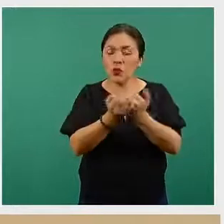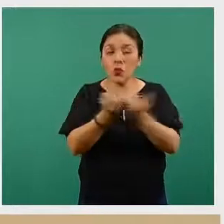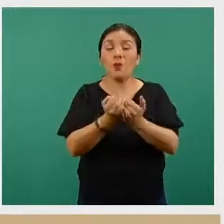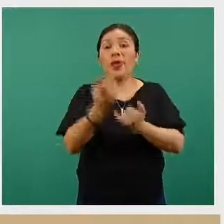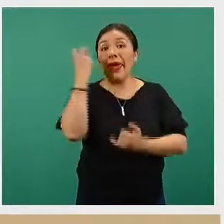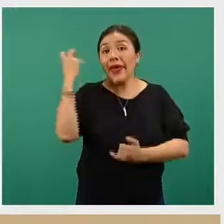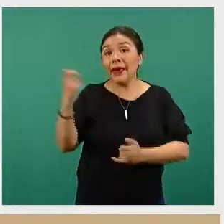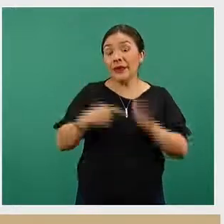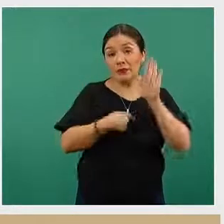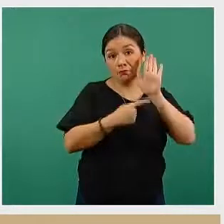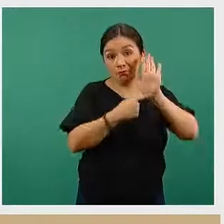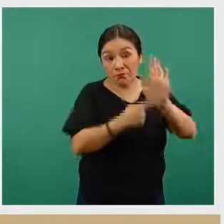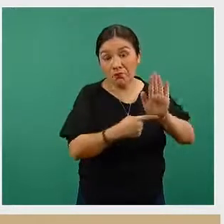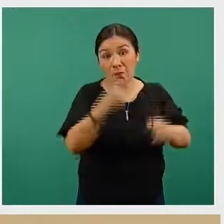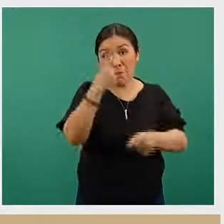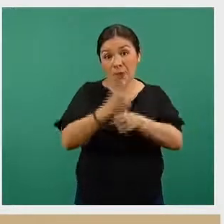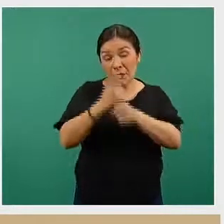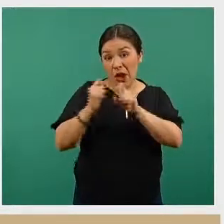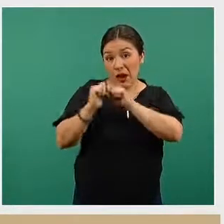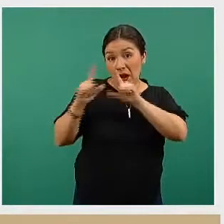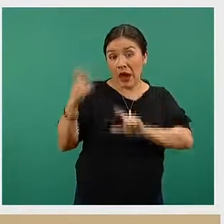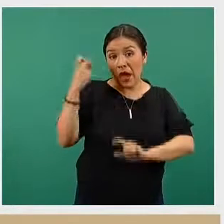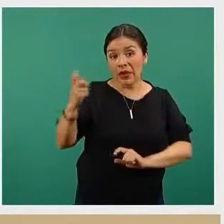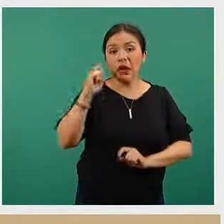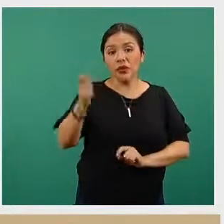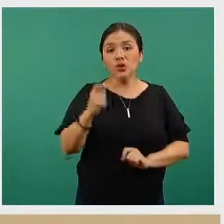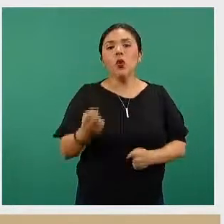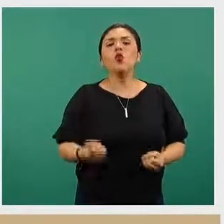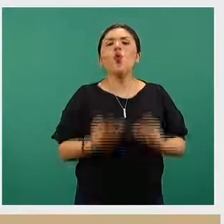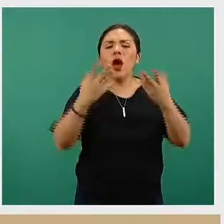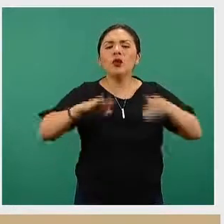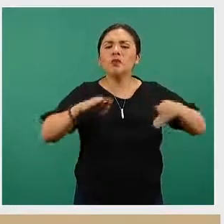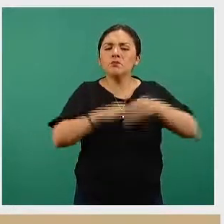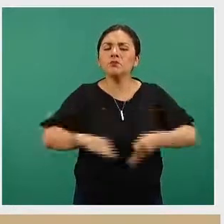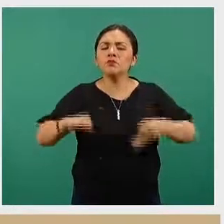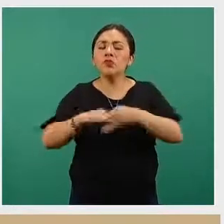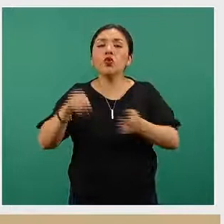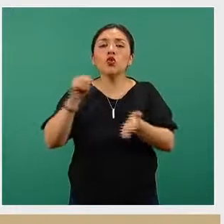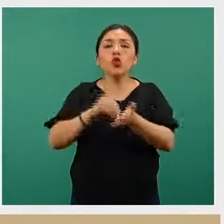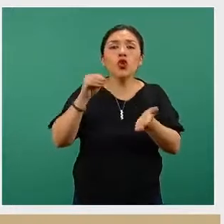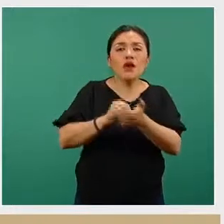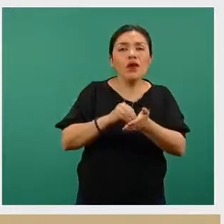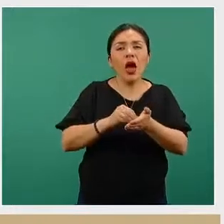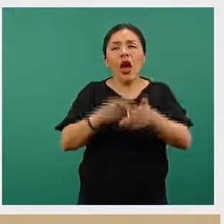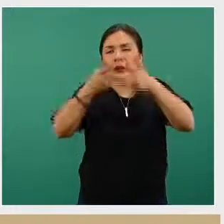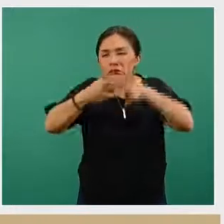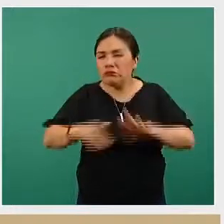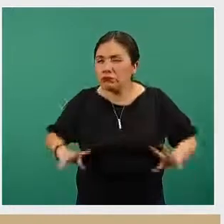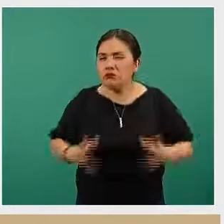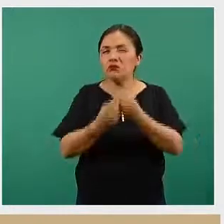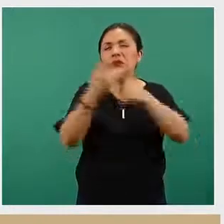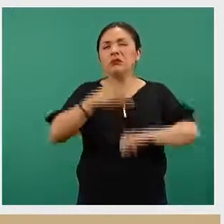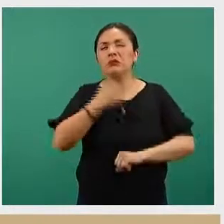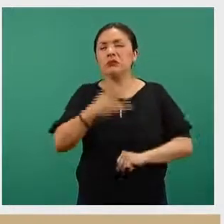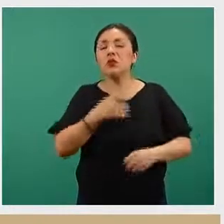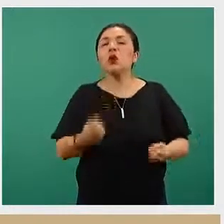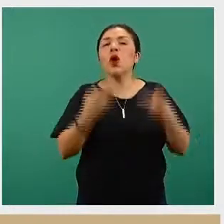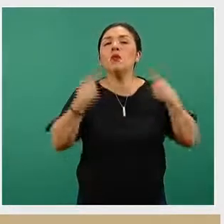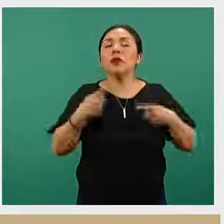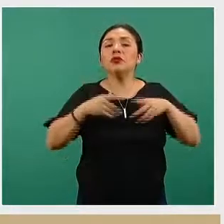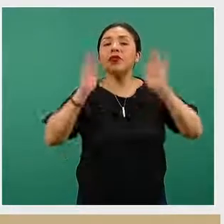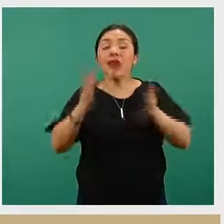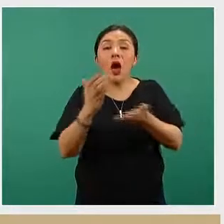presentando en la primera figura, pues los casos incidentes activos estimados y aquellas personas